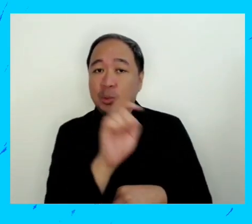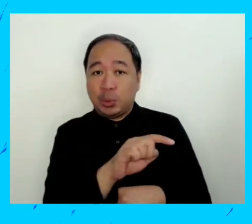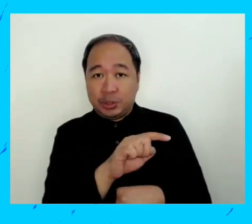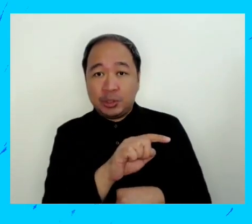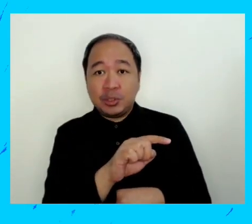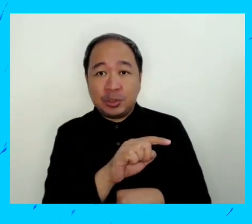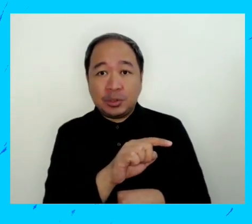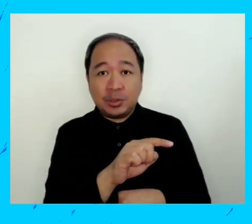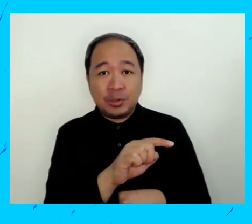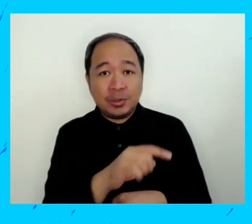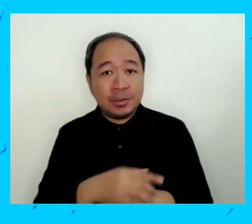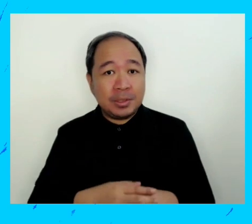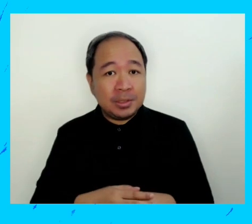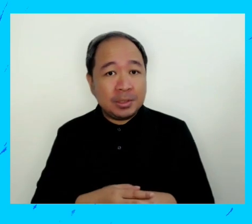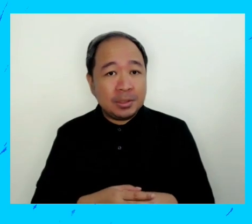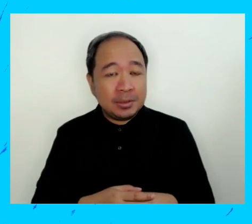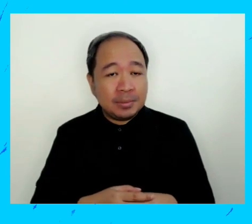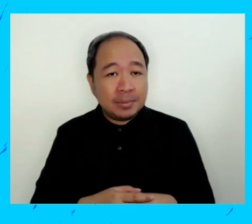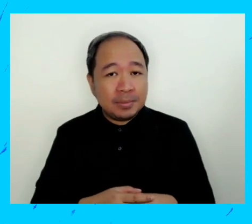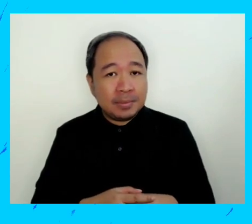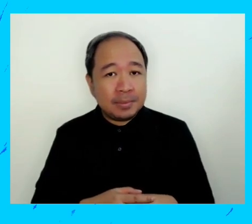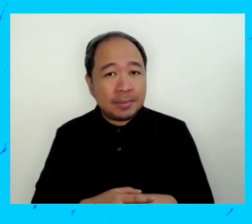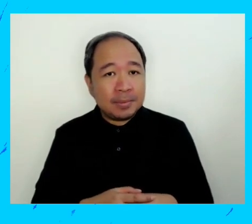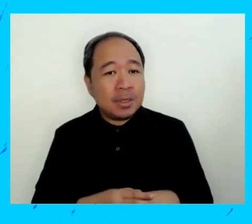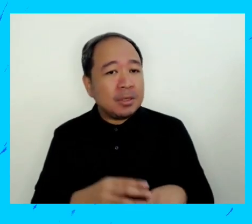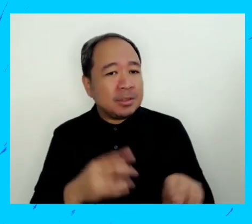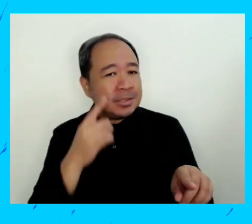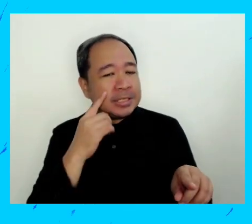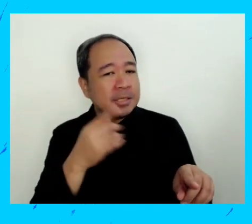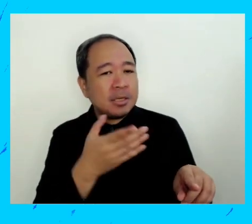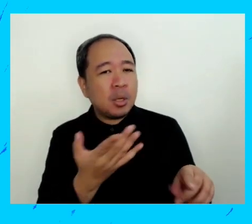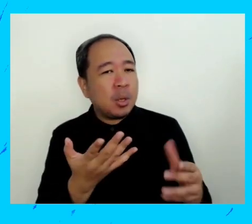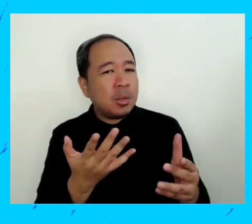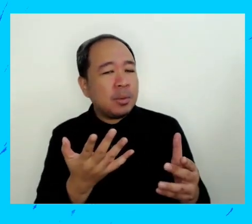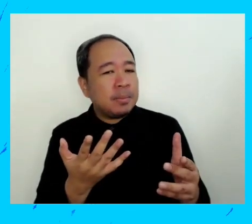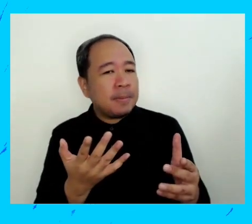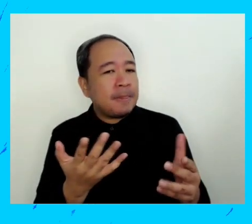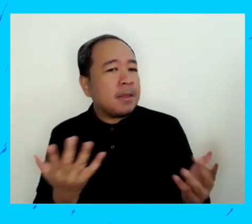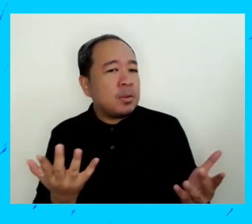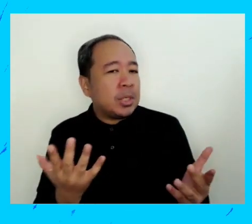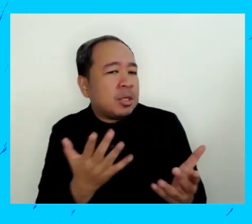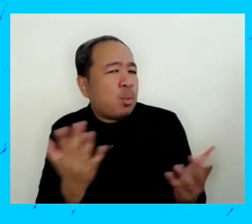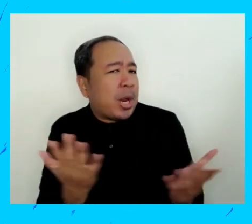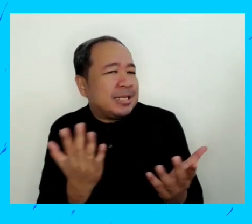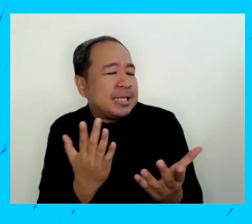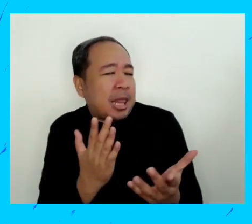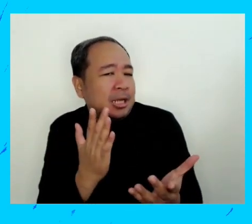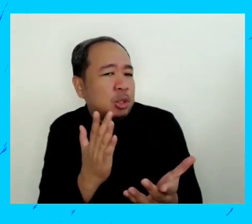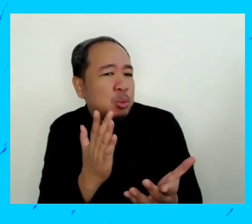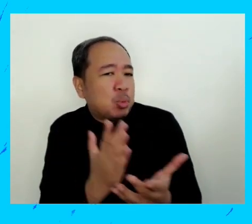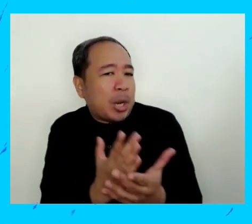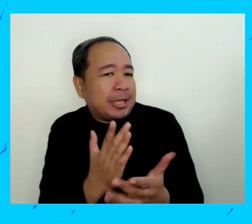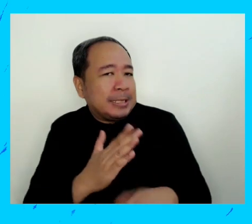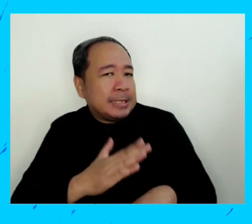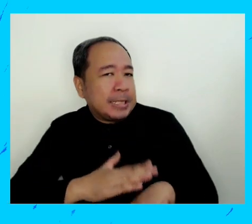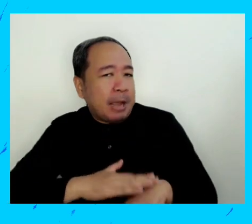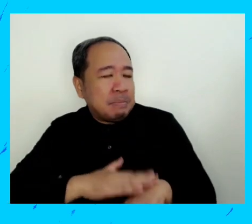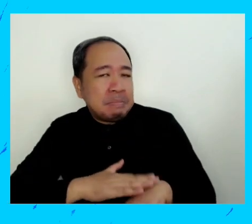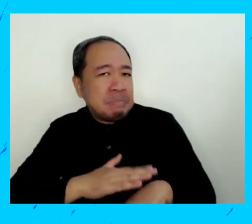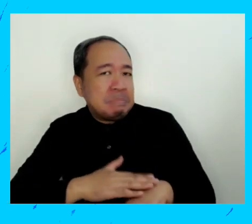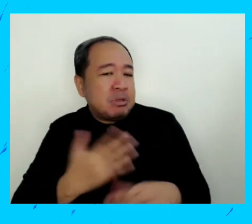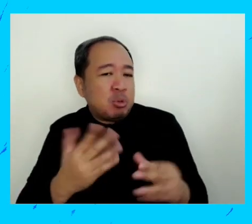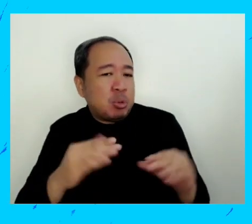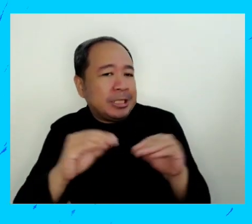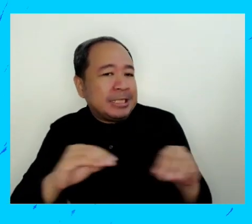La próxima pregunta es, ¿cuál es el